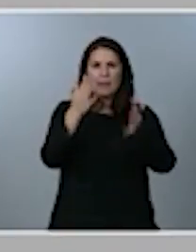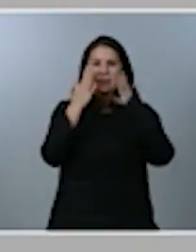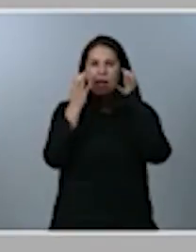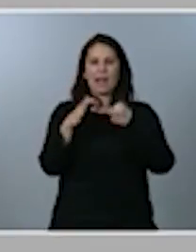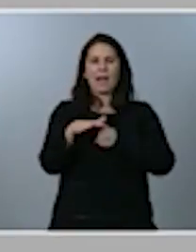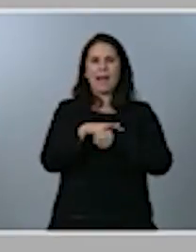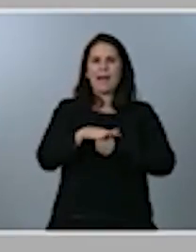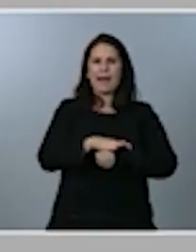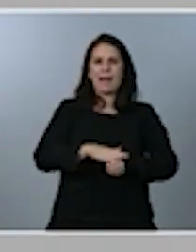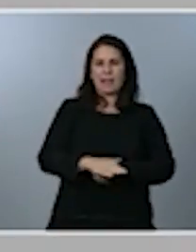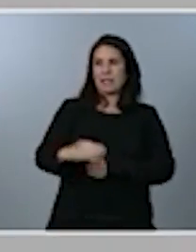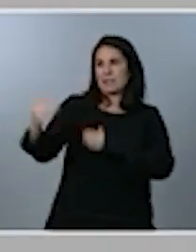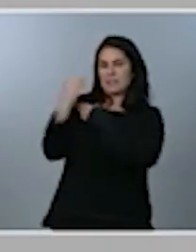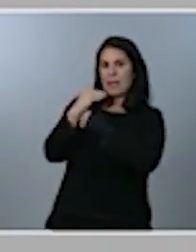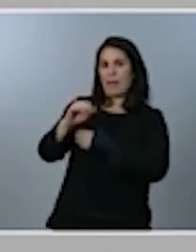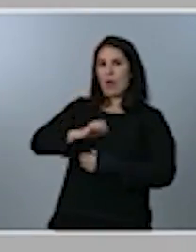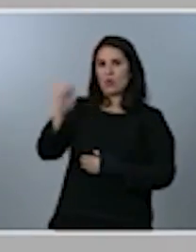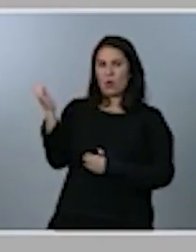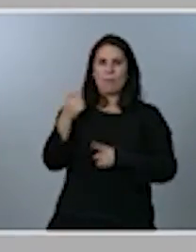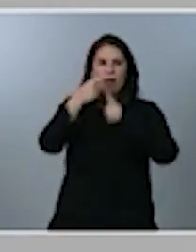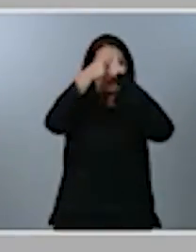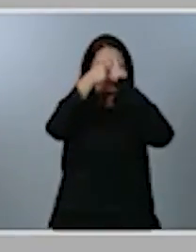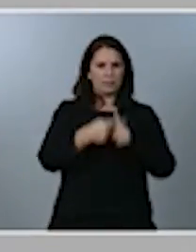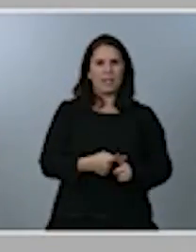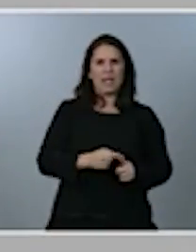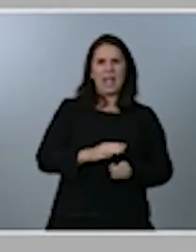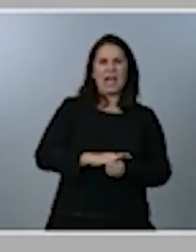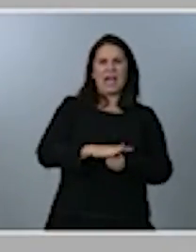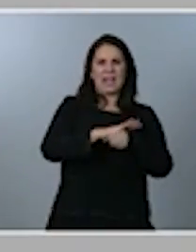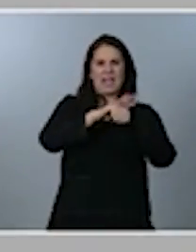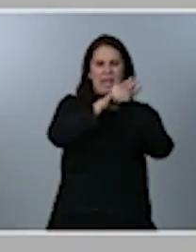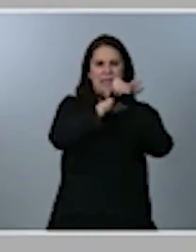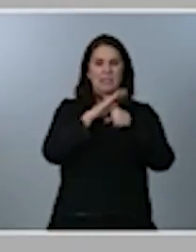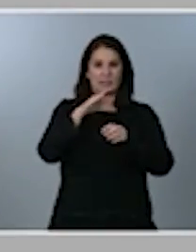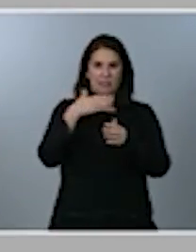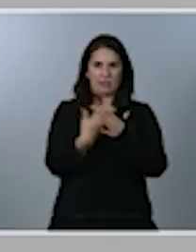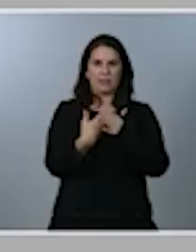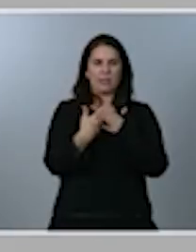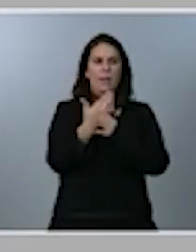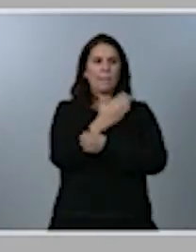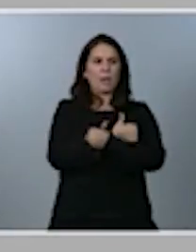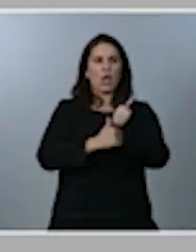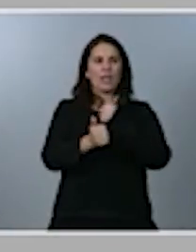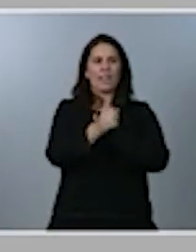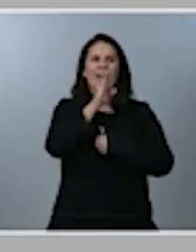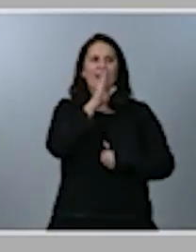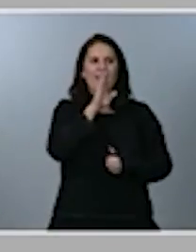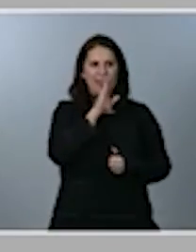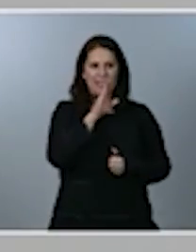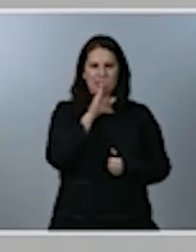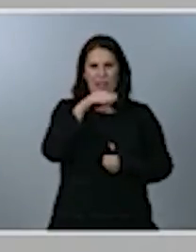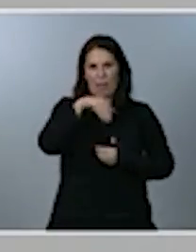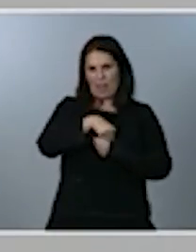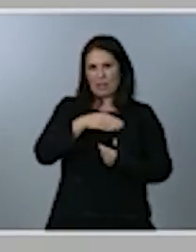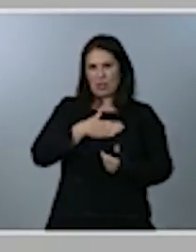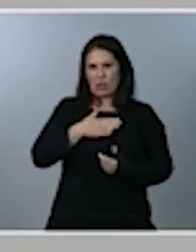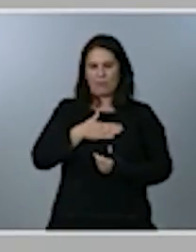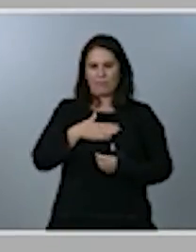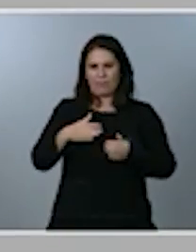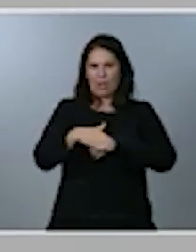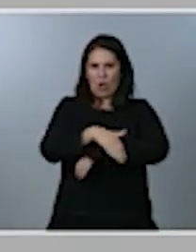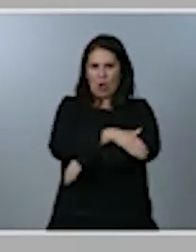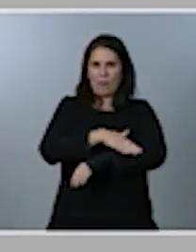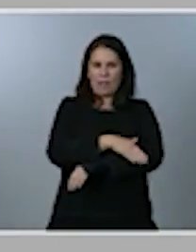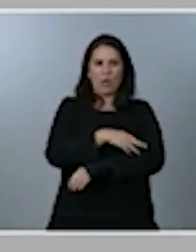de fondos europeos, que reflejan las prioridades que acabo de marcar que contempla el Ejecutivo. El 21% de los fondos